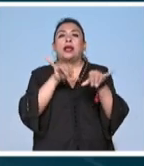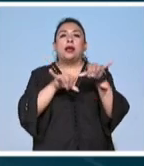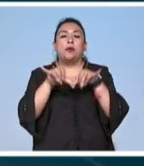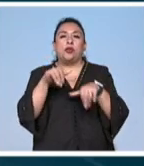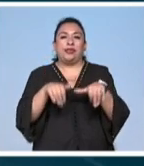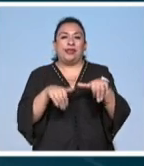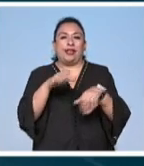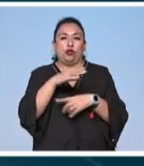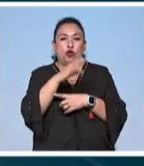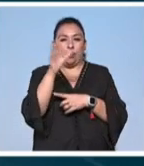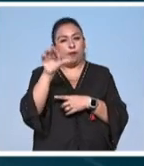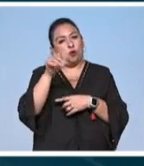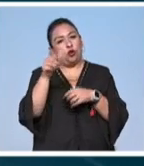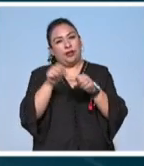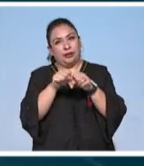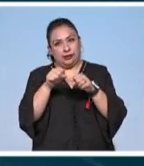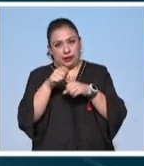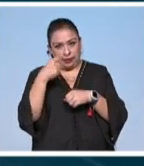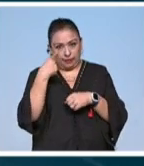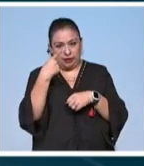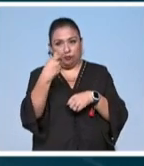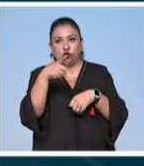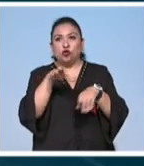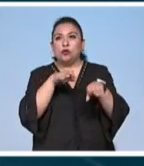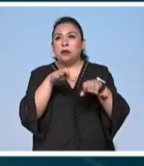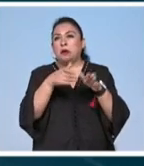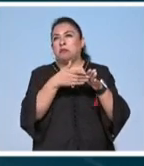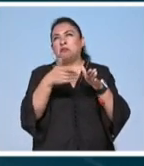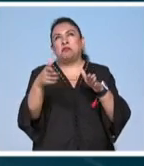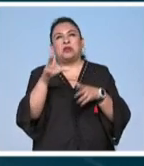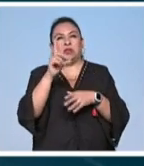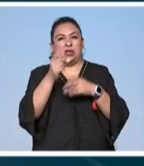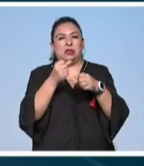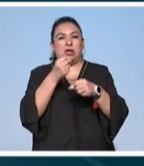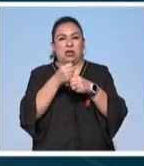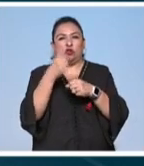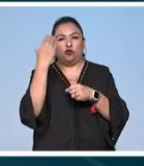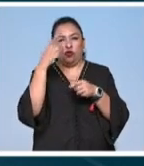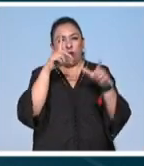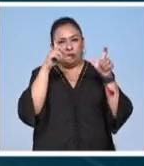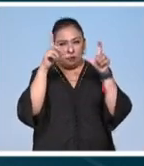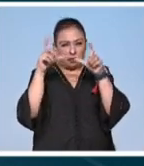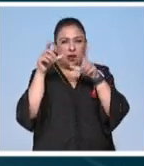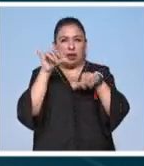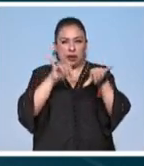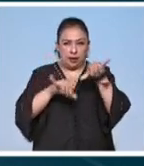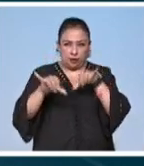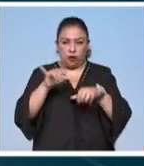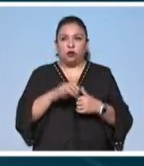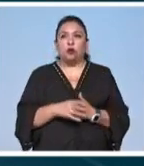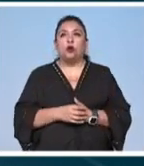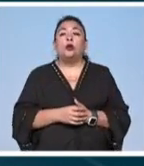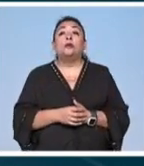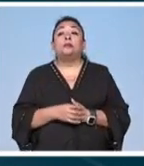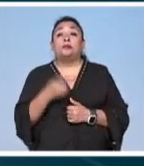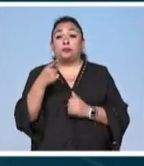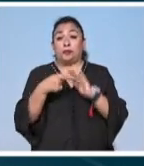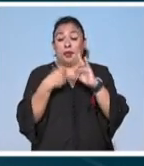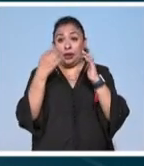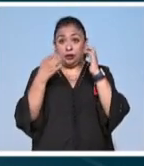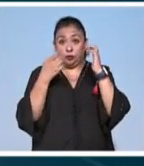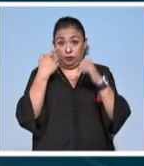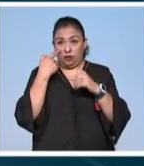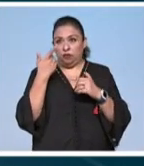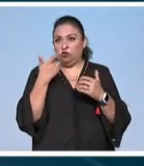teatro campesino que es otra sala donde se muestra su trabajo durante 30 años fotografiando el laboratorio esta muestra da